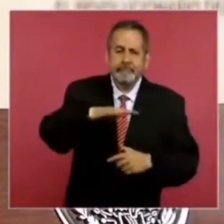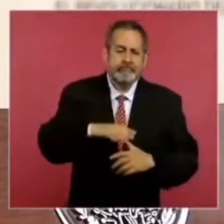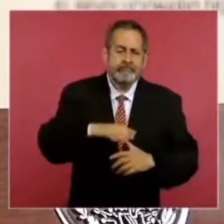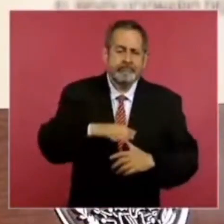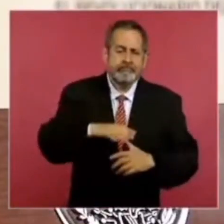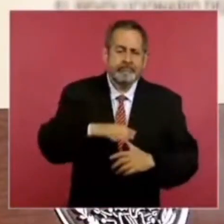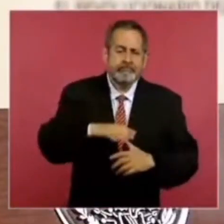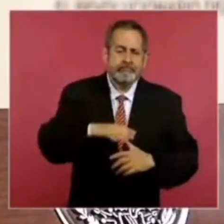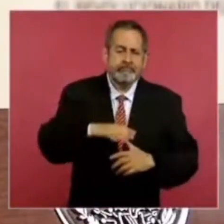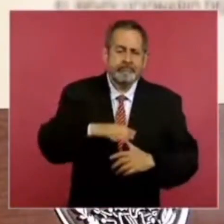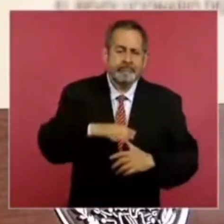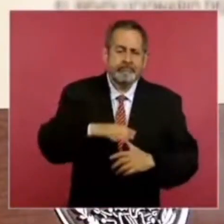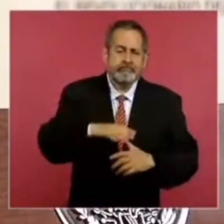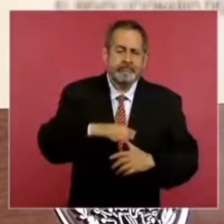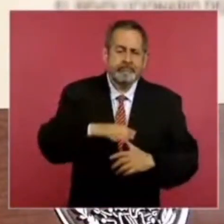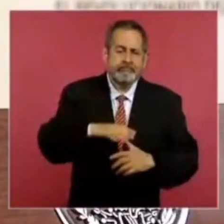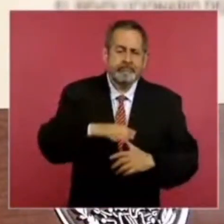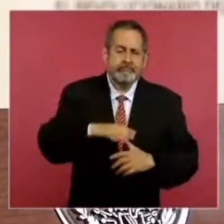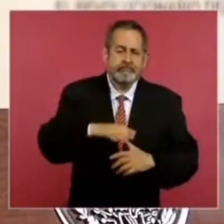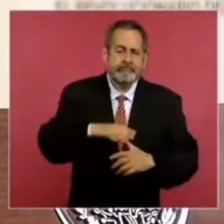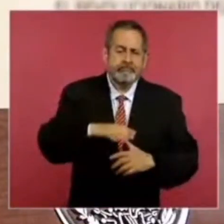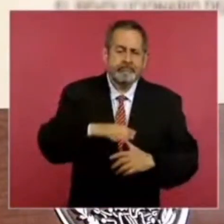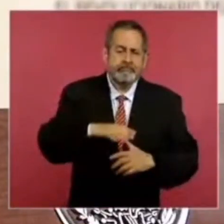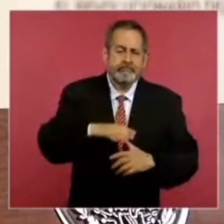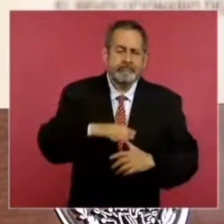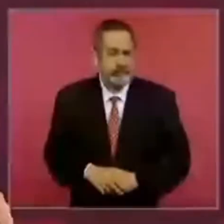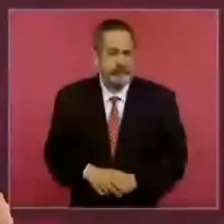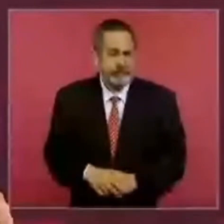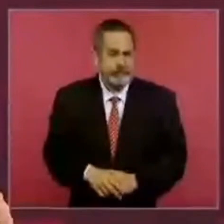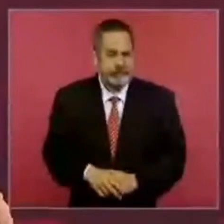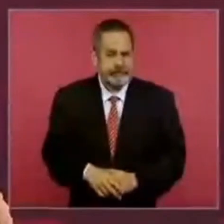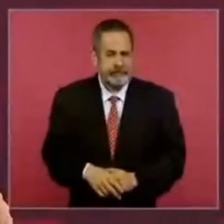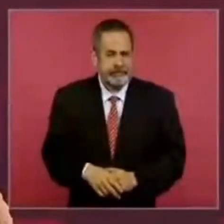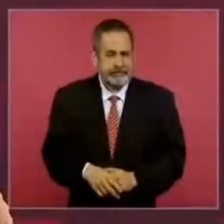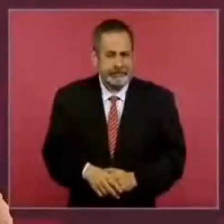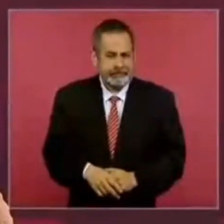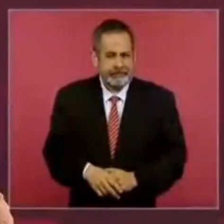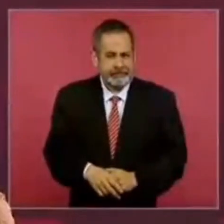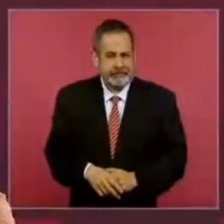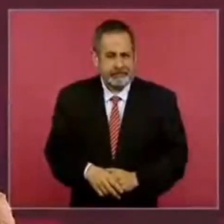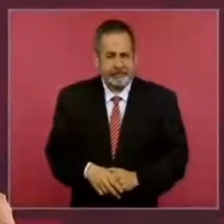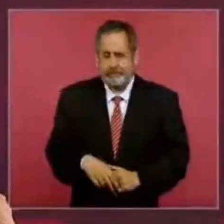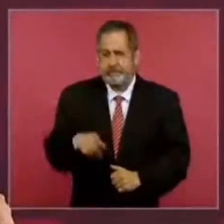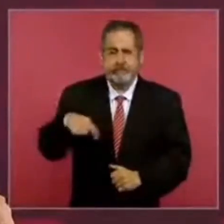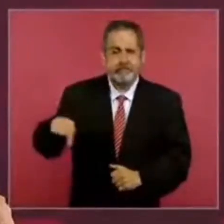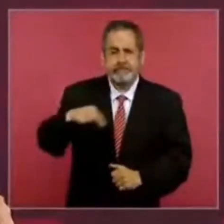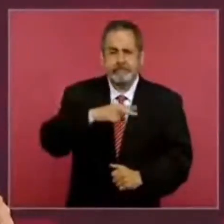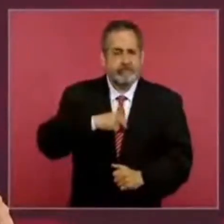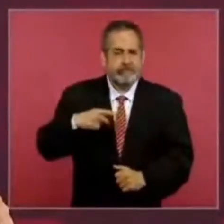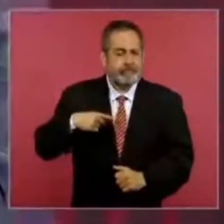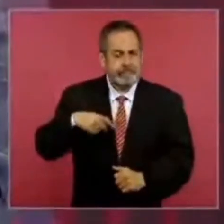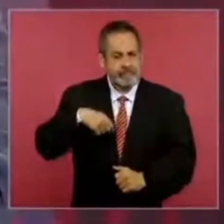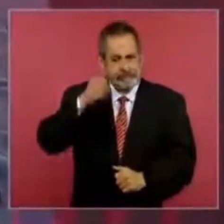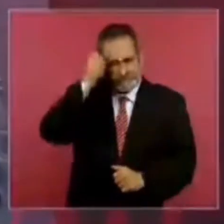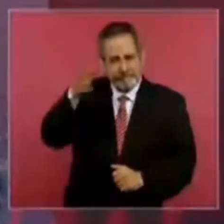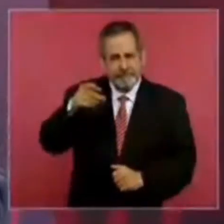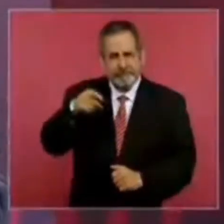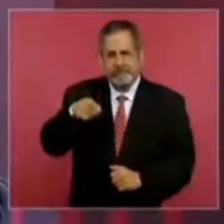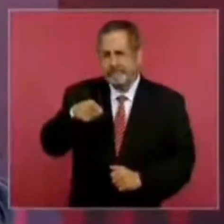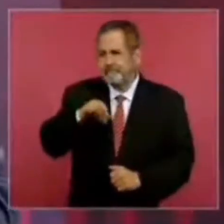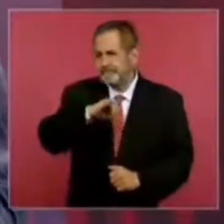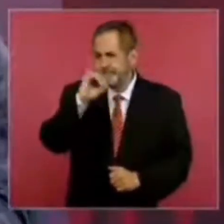la mayoría de nuestro pueblo. Por eso, no debemos de olvidar nunca